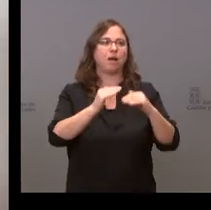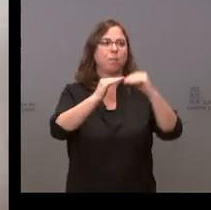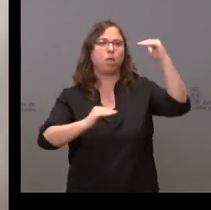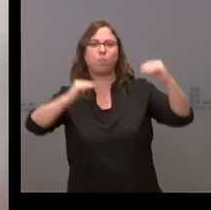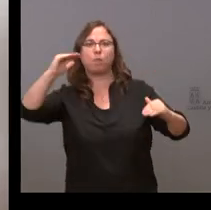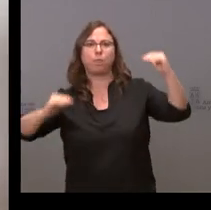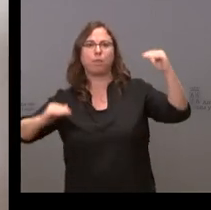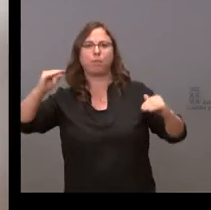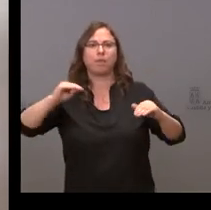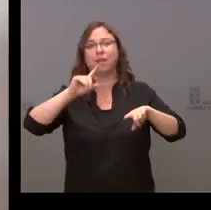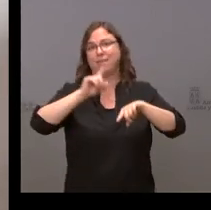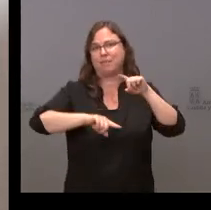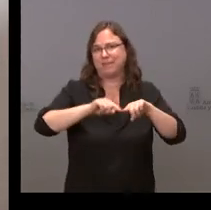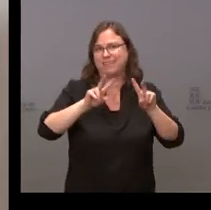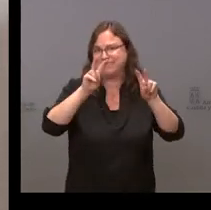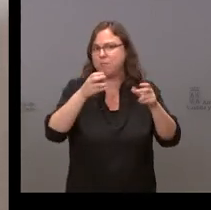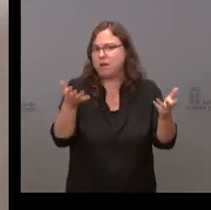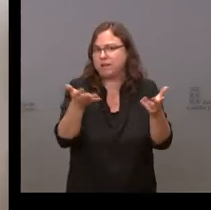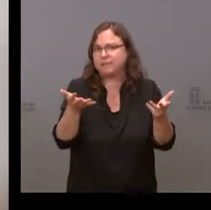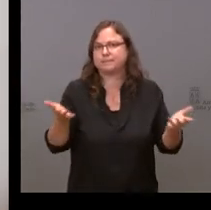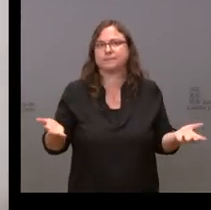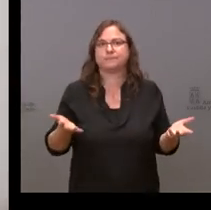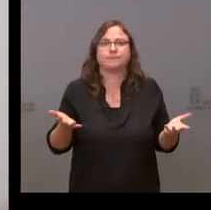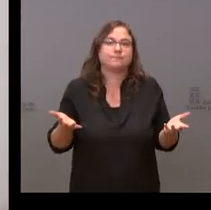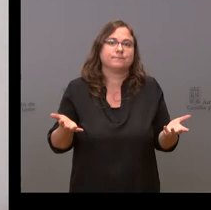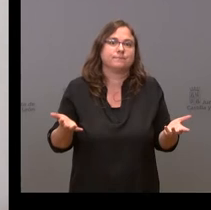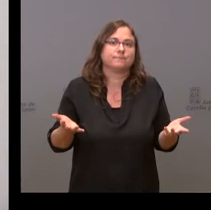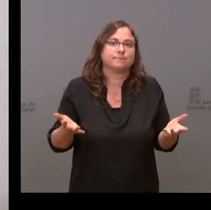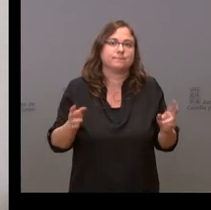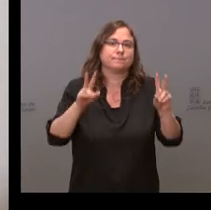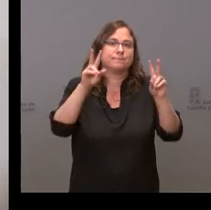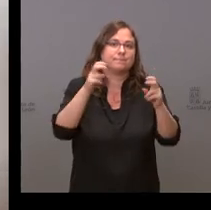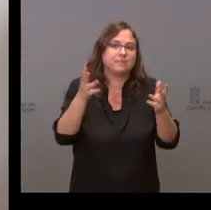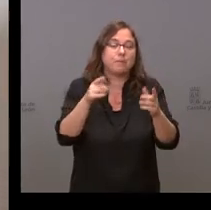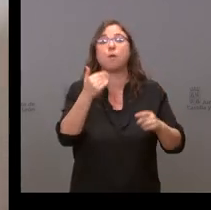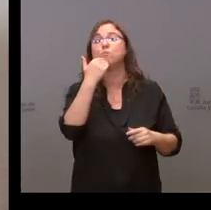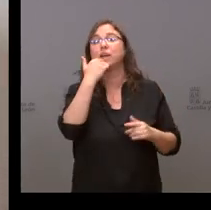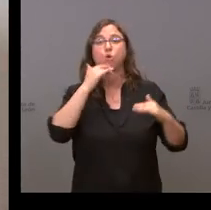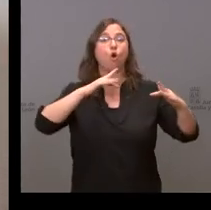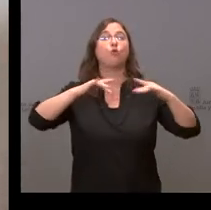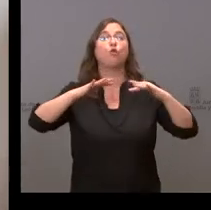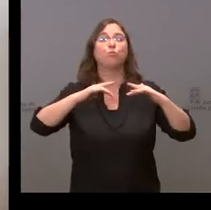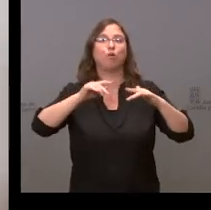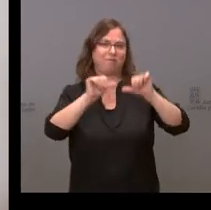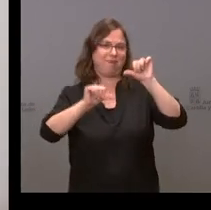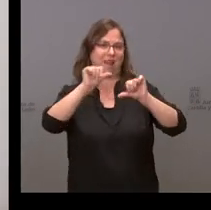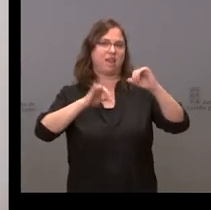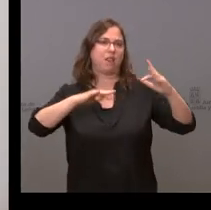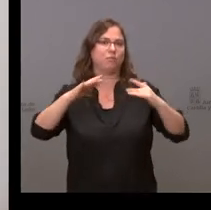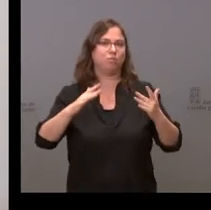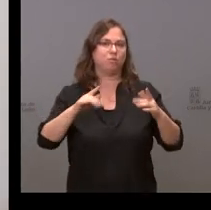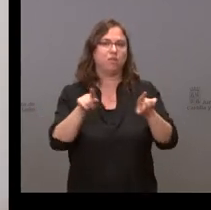en un tema tan… bueno, la liga de fútbol, pues que todos demos